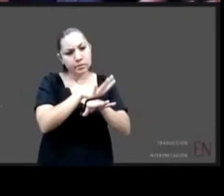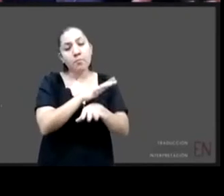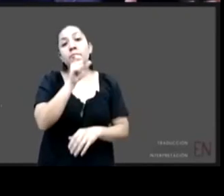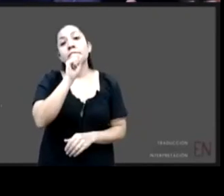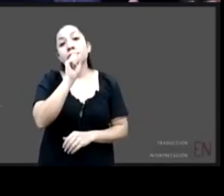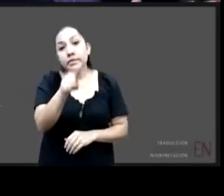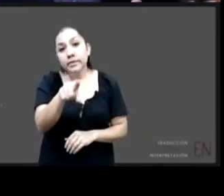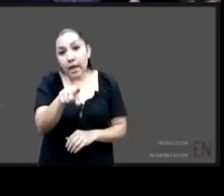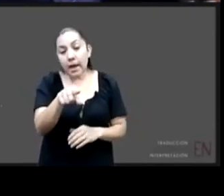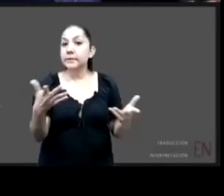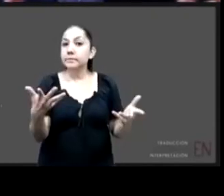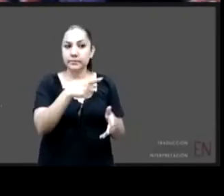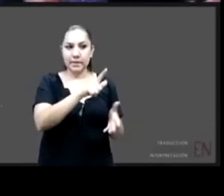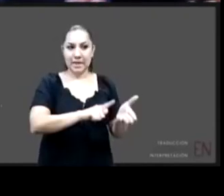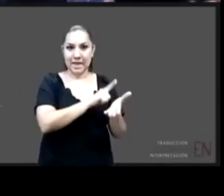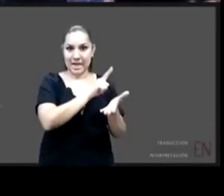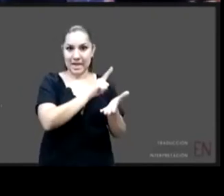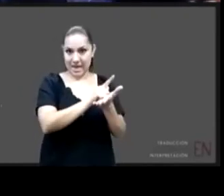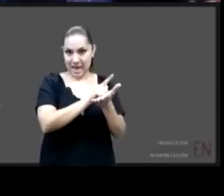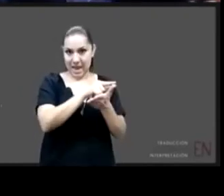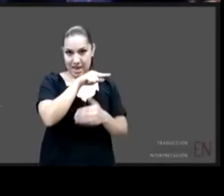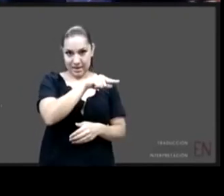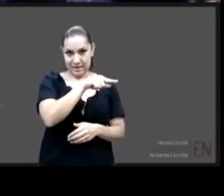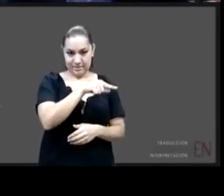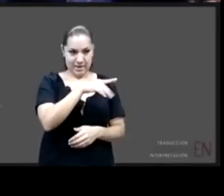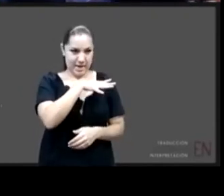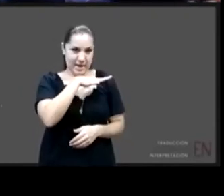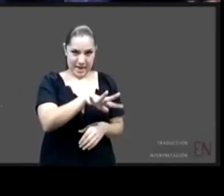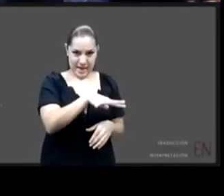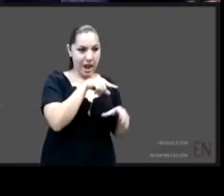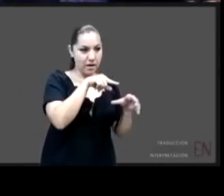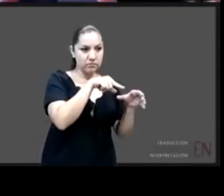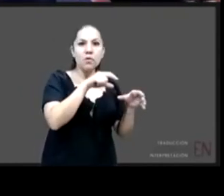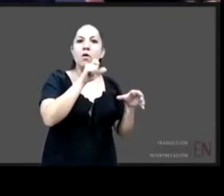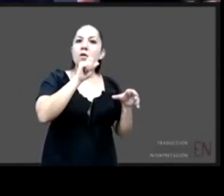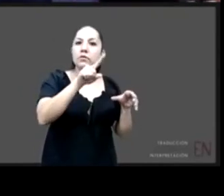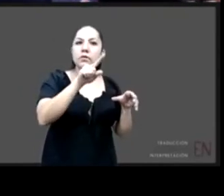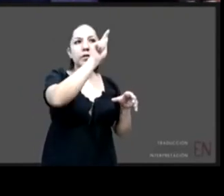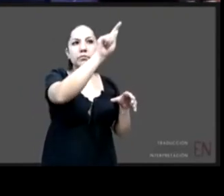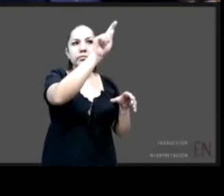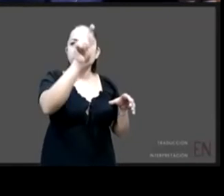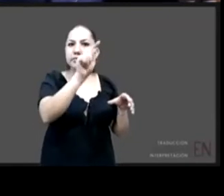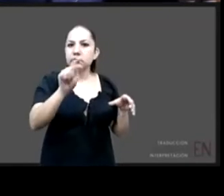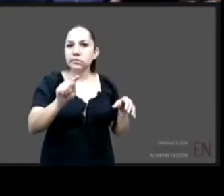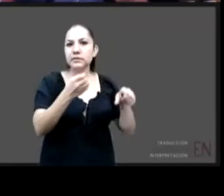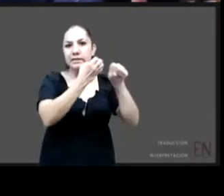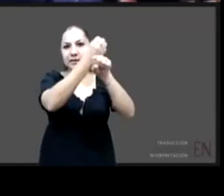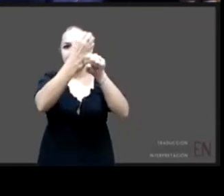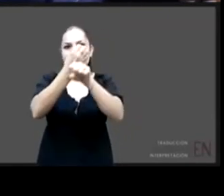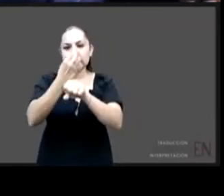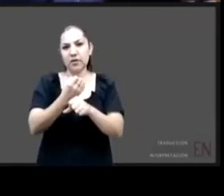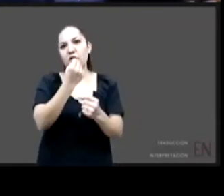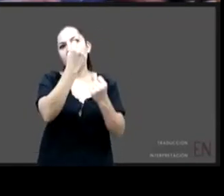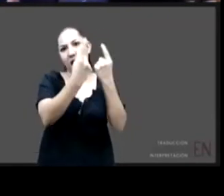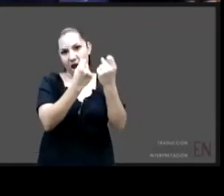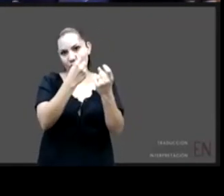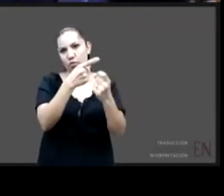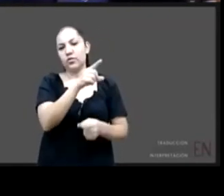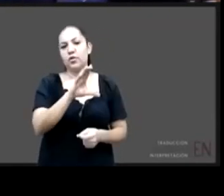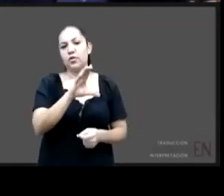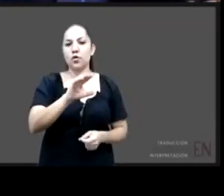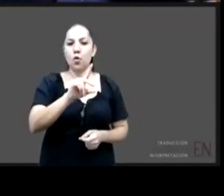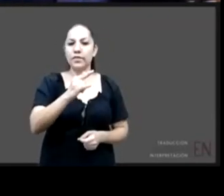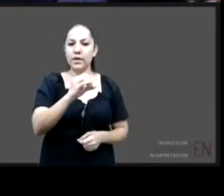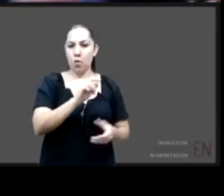Tenemos los códigos civiles, las leyes estatales de derechos de niñez y adolescencia, tenemos en algunos lugares códigos familiares, leyes de